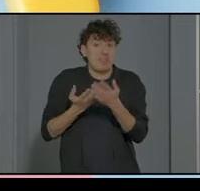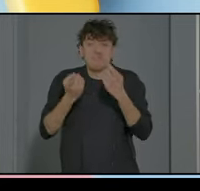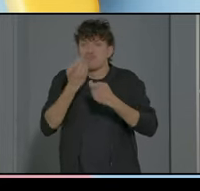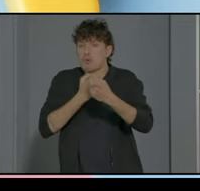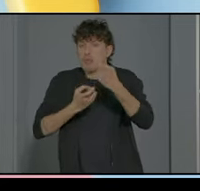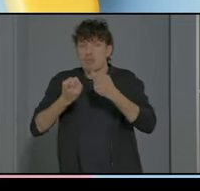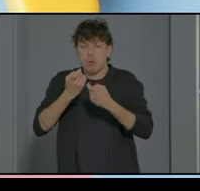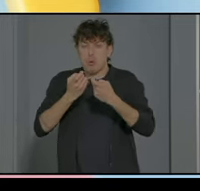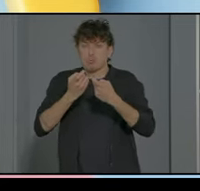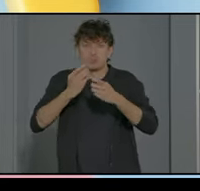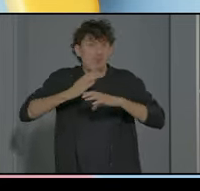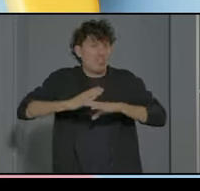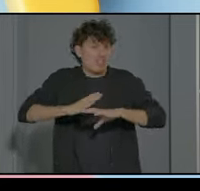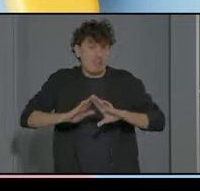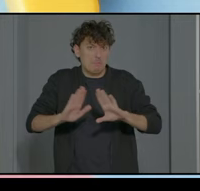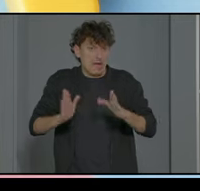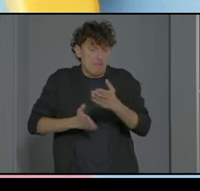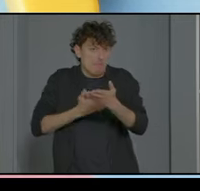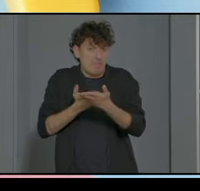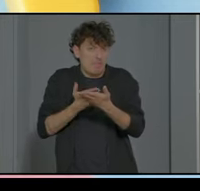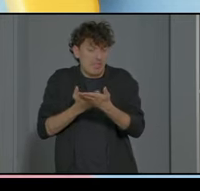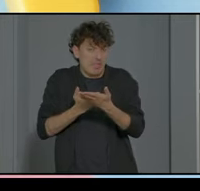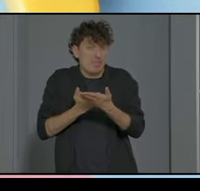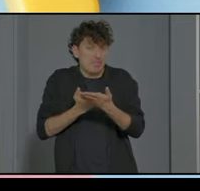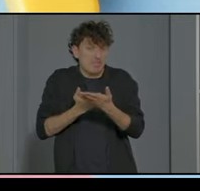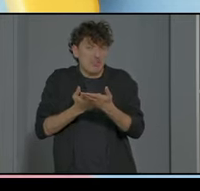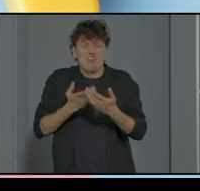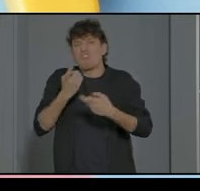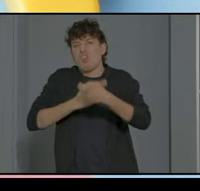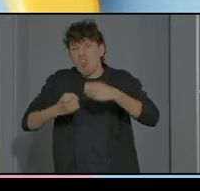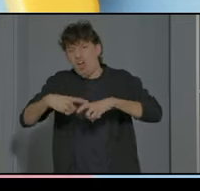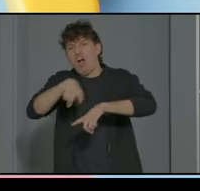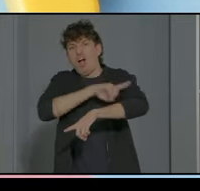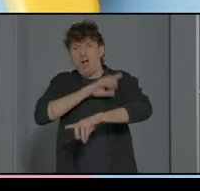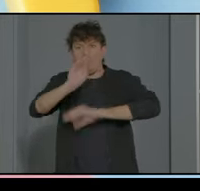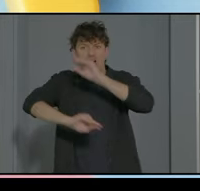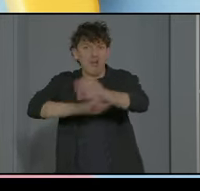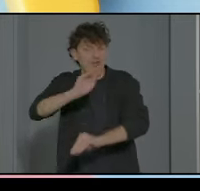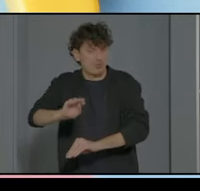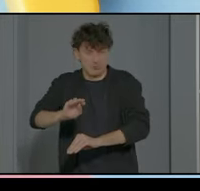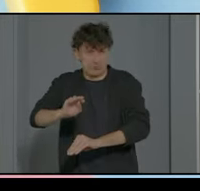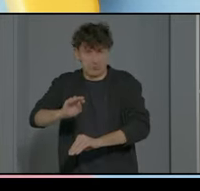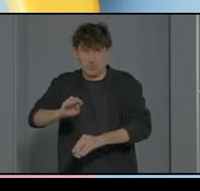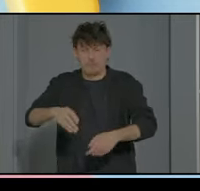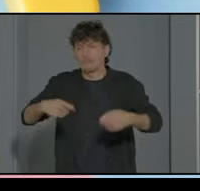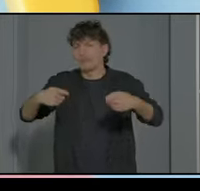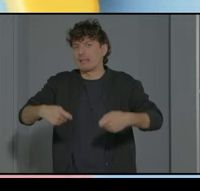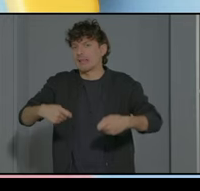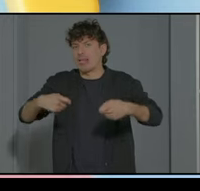poco a poco seguir pidiendo más información que vamos que va surgiendo que vamos necesitando pero no ser pesados en eso que yo creo que